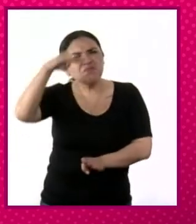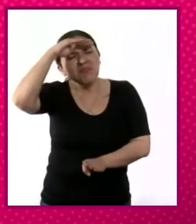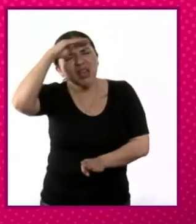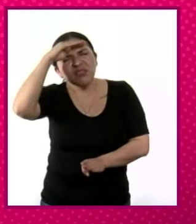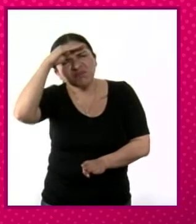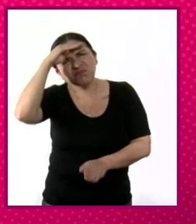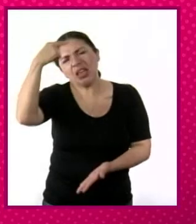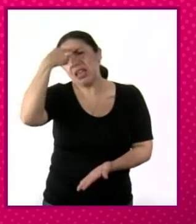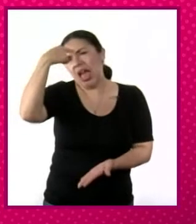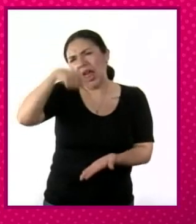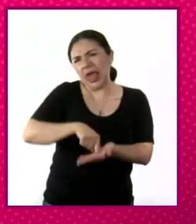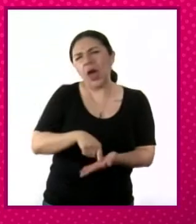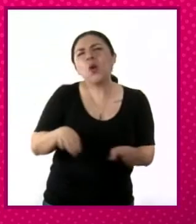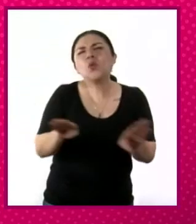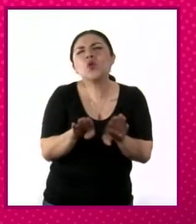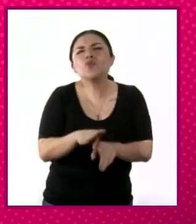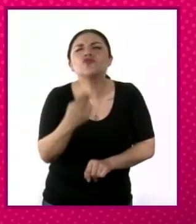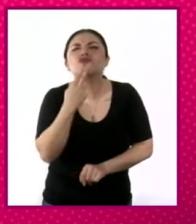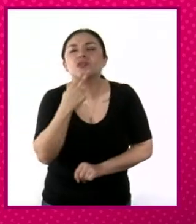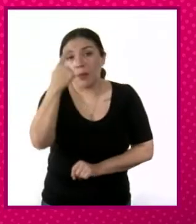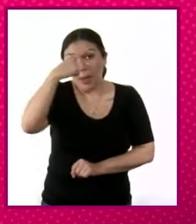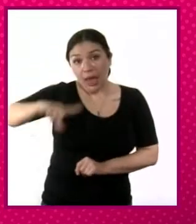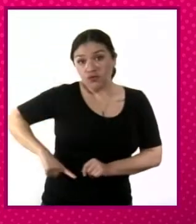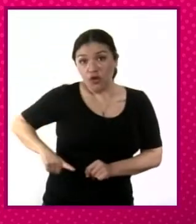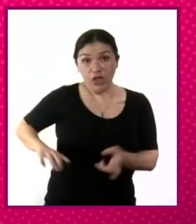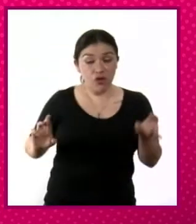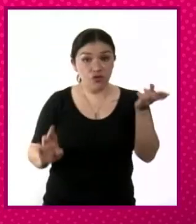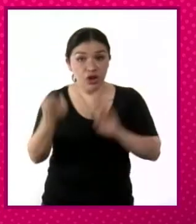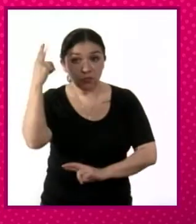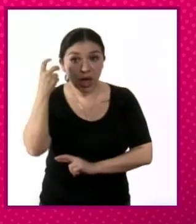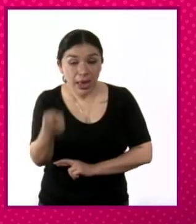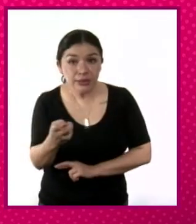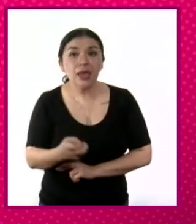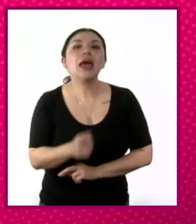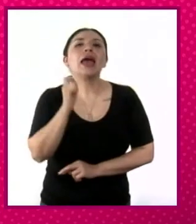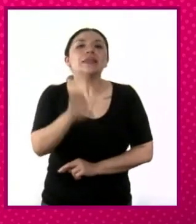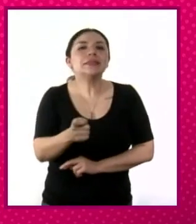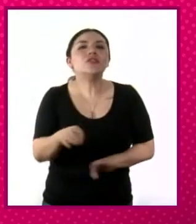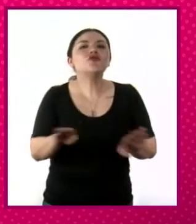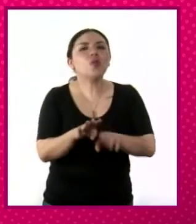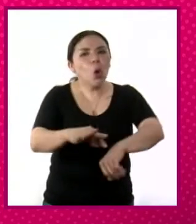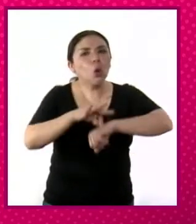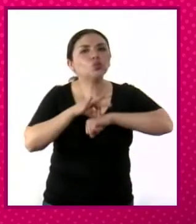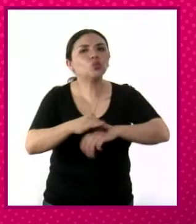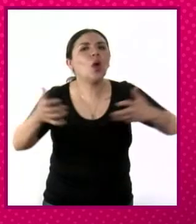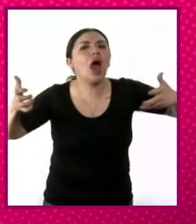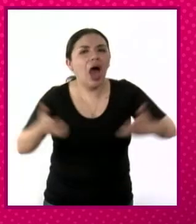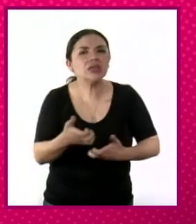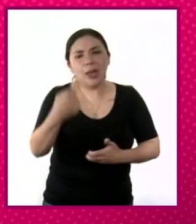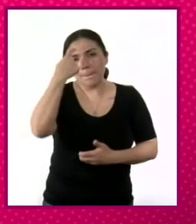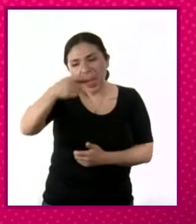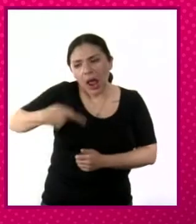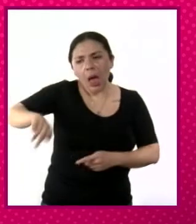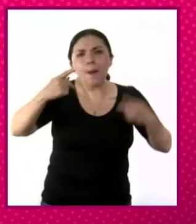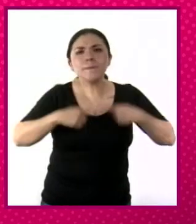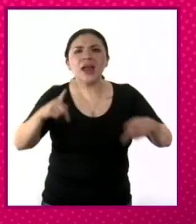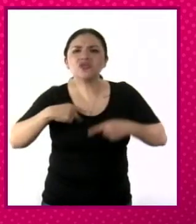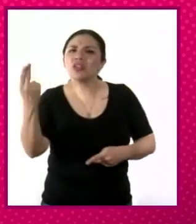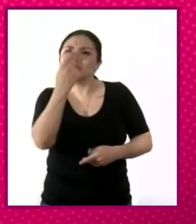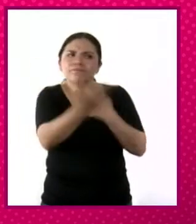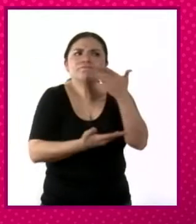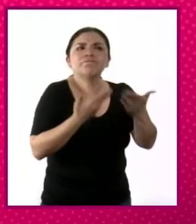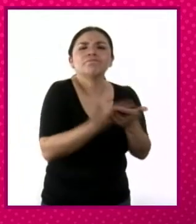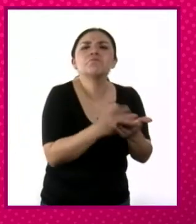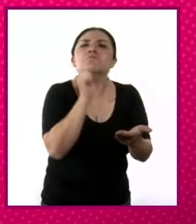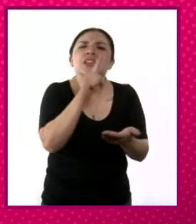creía que el propósito de los gobiernos revolucionarios era hacer realidad las demandas sociales que provocaron la lucha